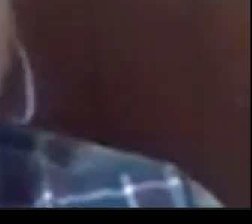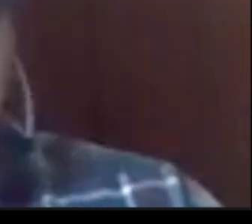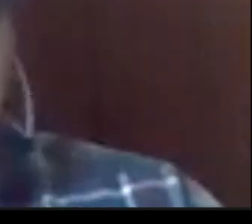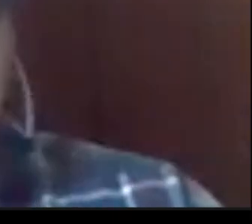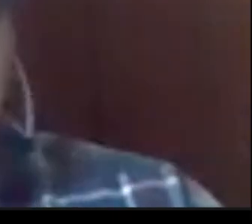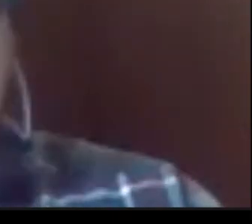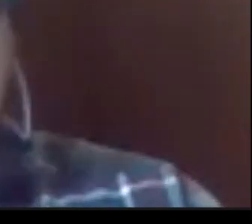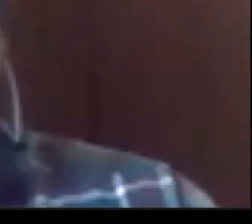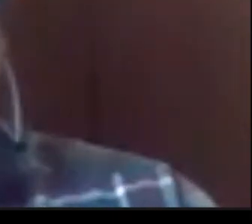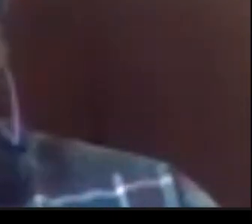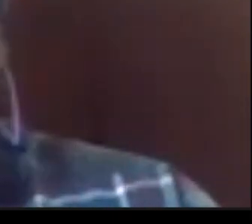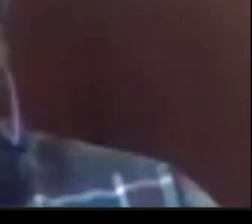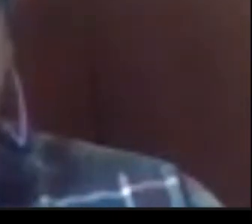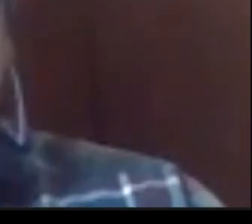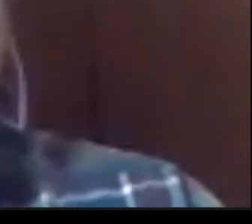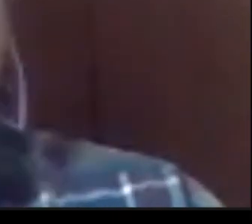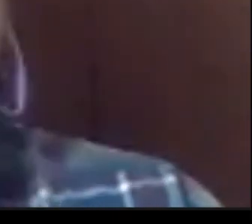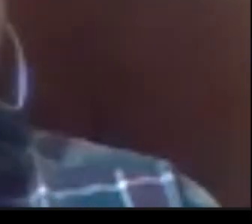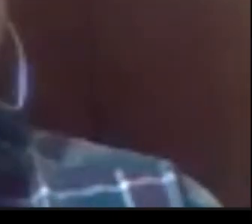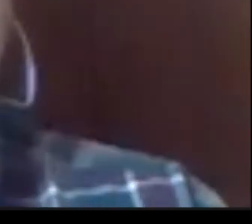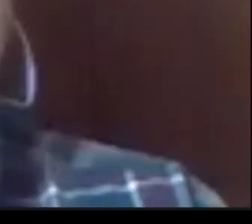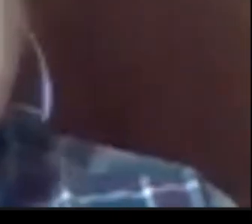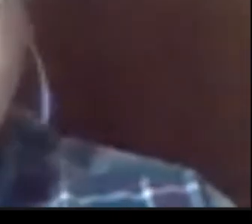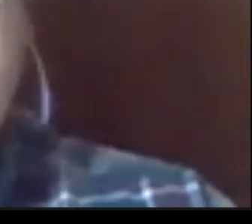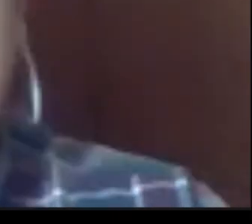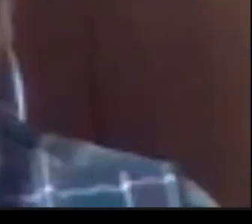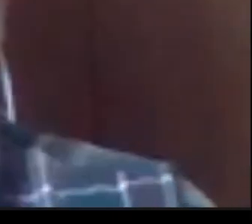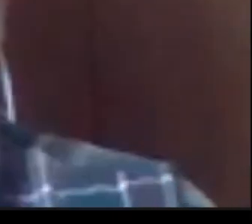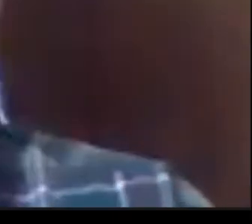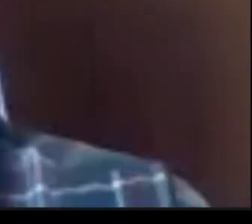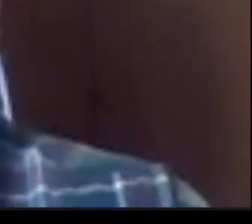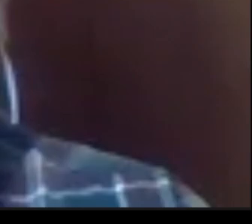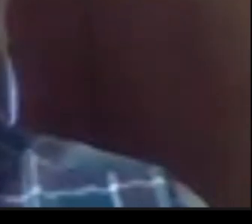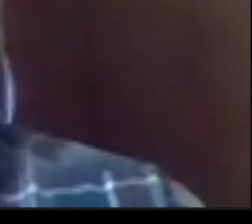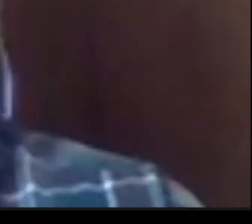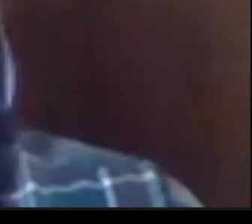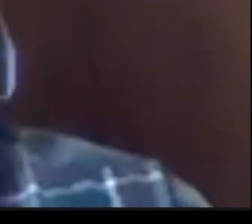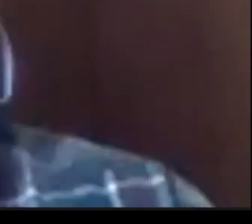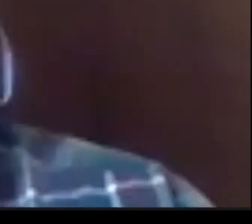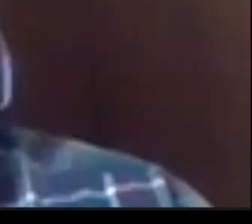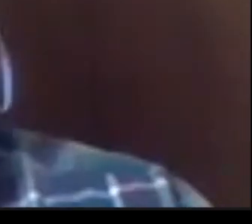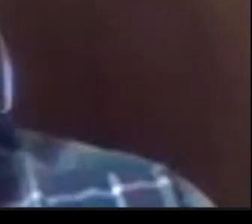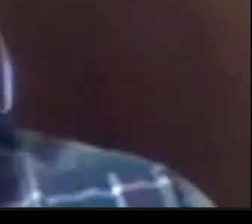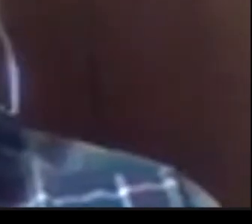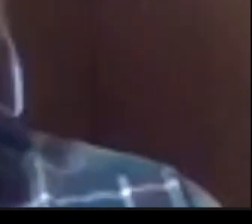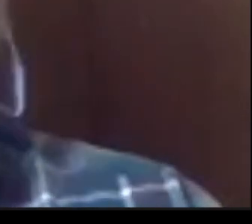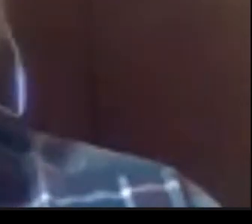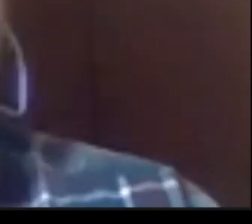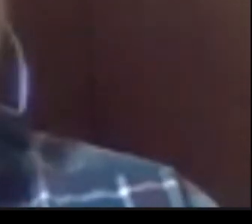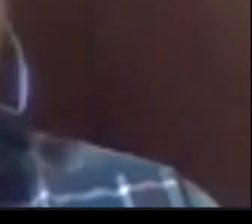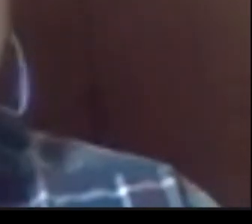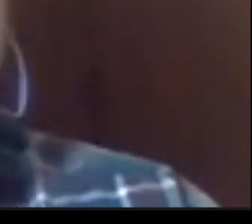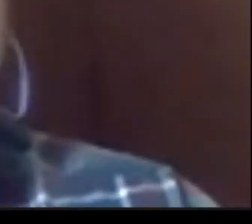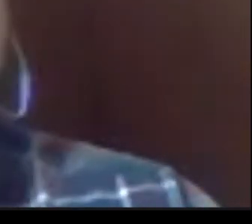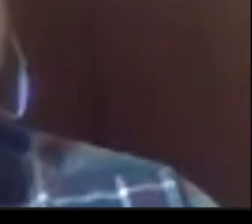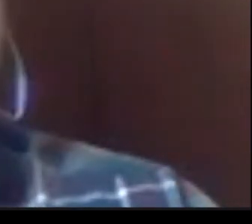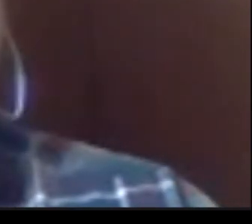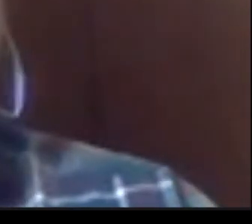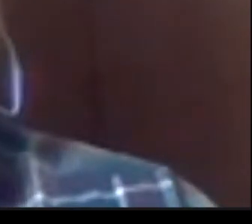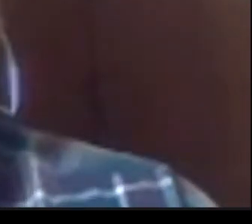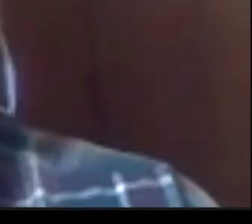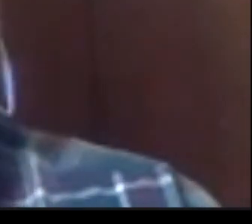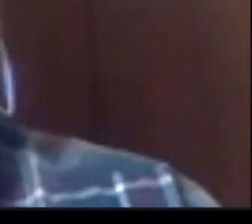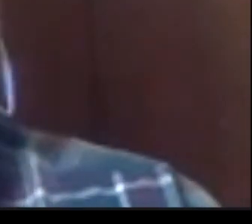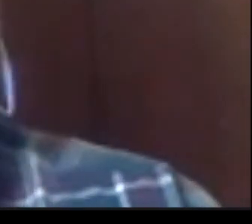que hemos denominado ¿Por qué es urgente una educación no sexista? En el marco del Día Internacional de la Educación no Sexista,